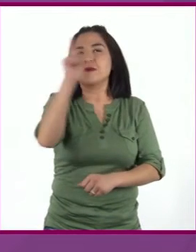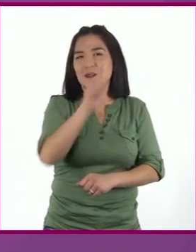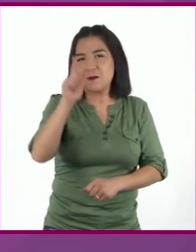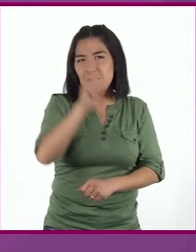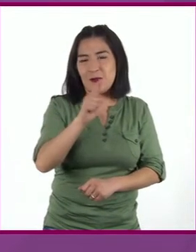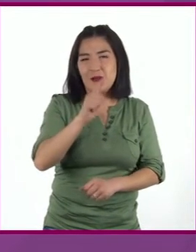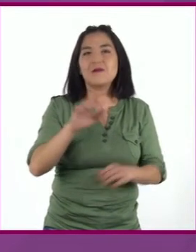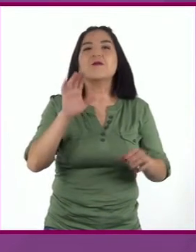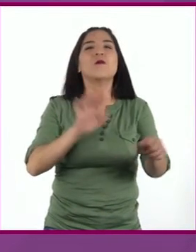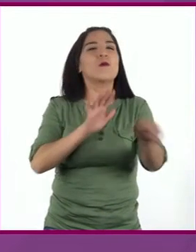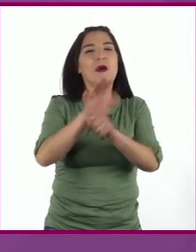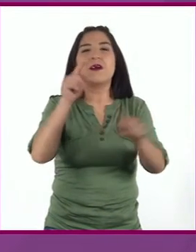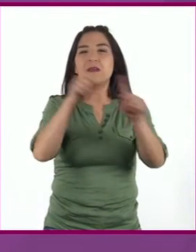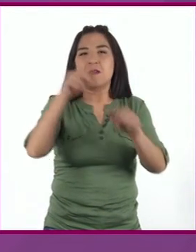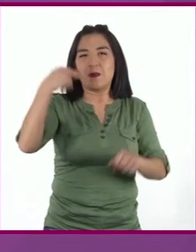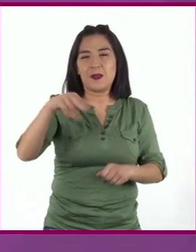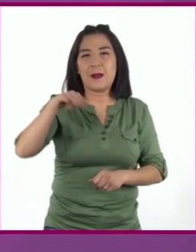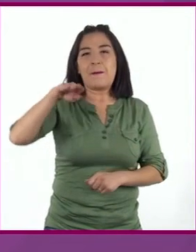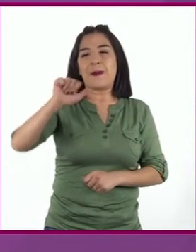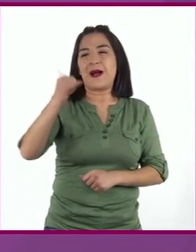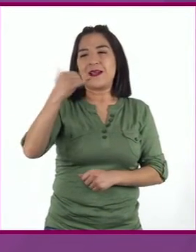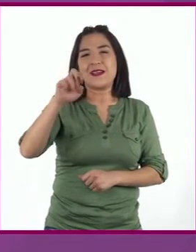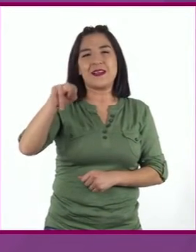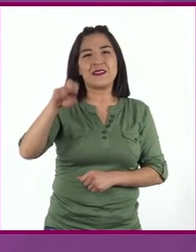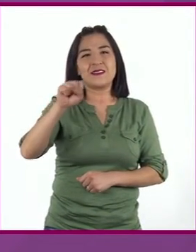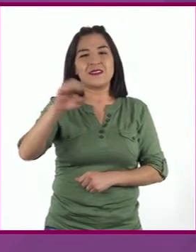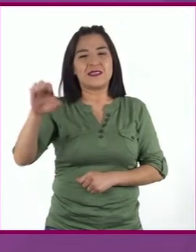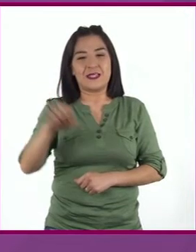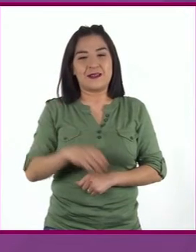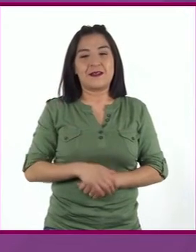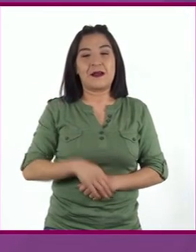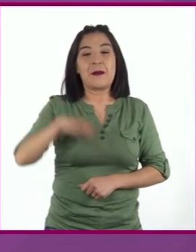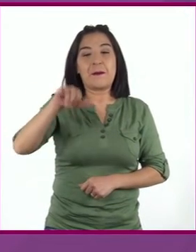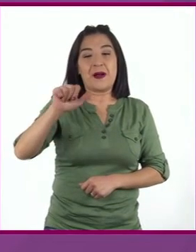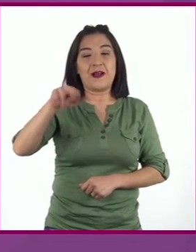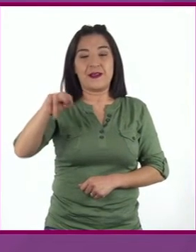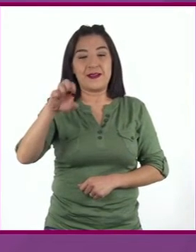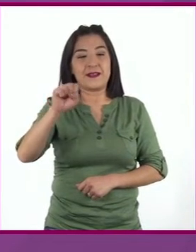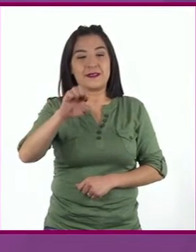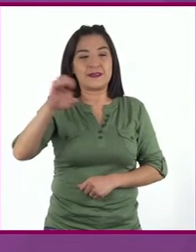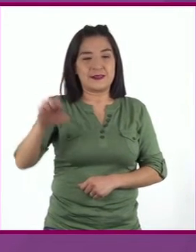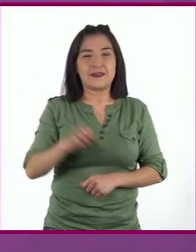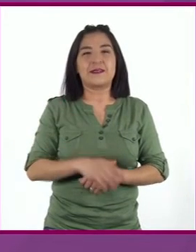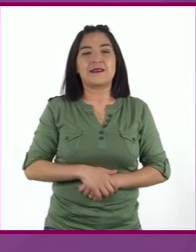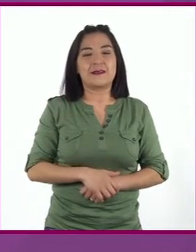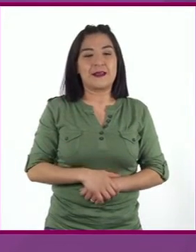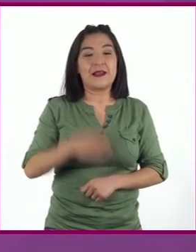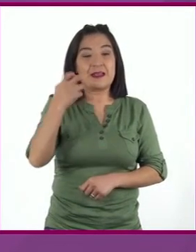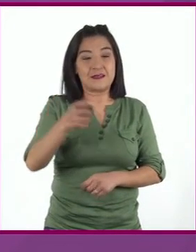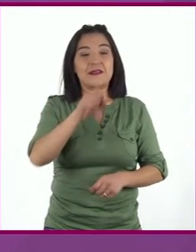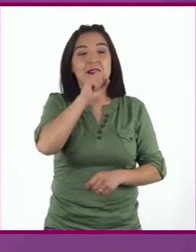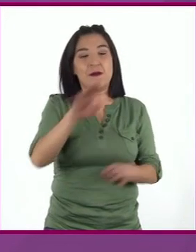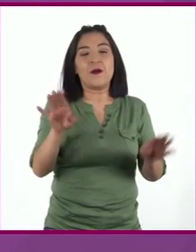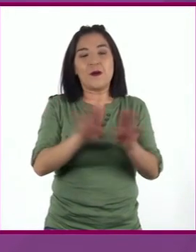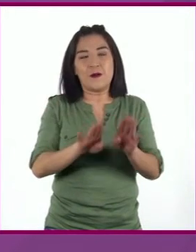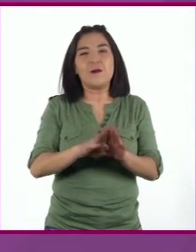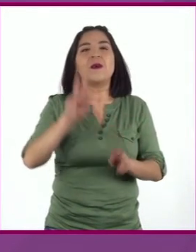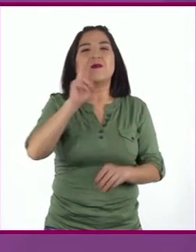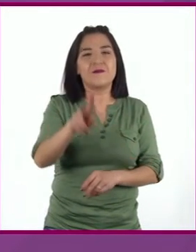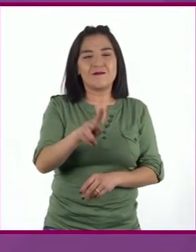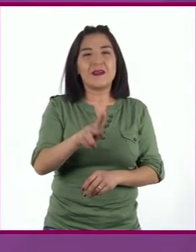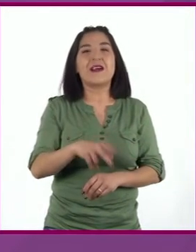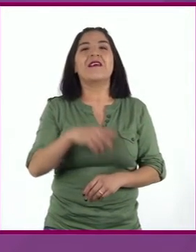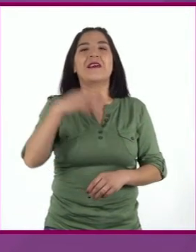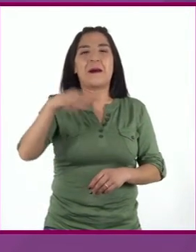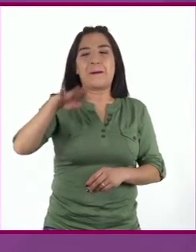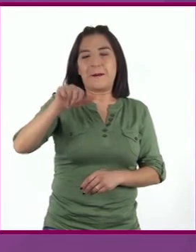Denominada mayense Mayanse o mayense Pero cabe recordar que la familia